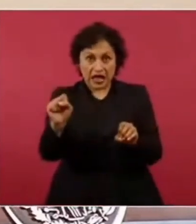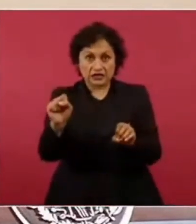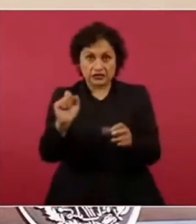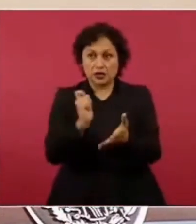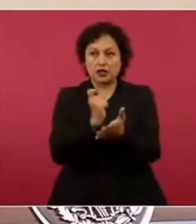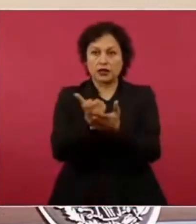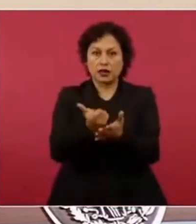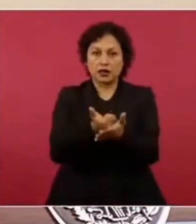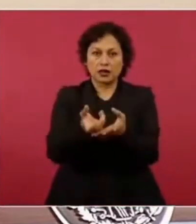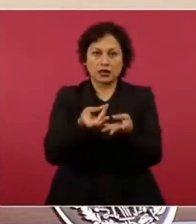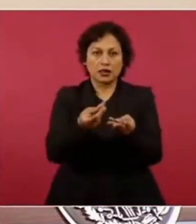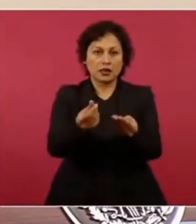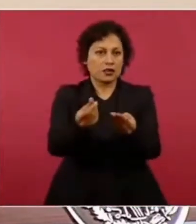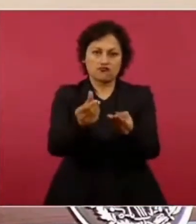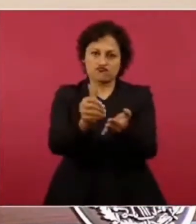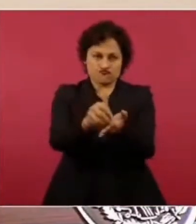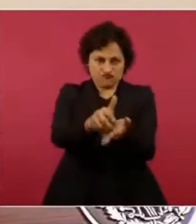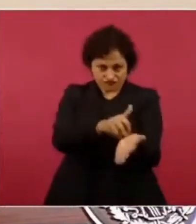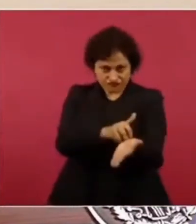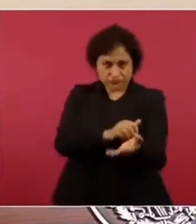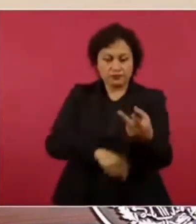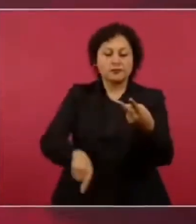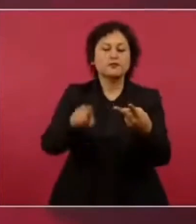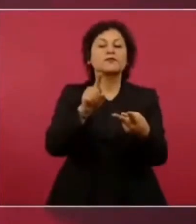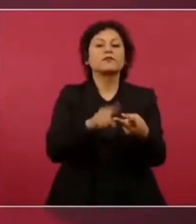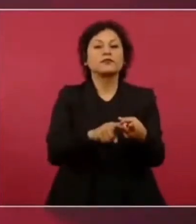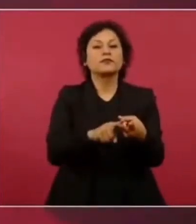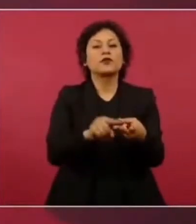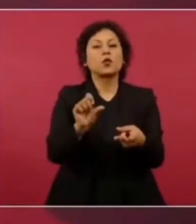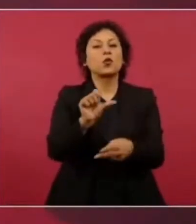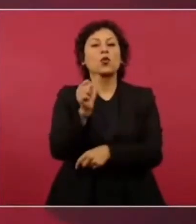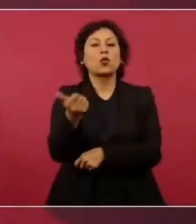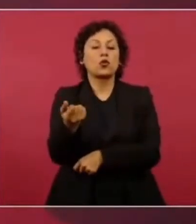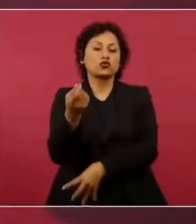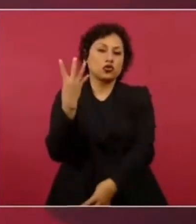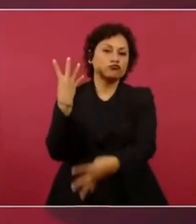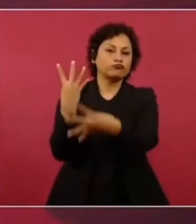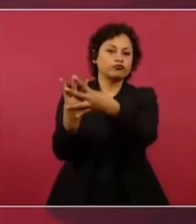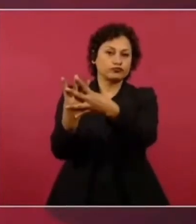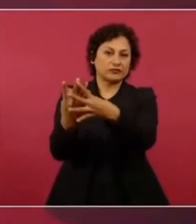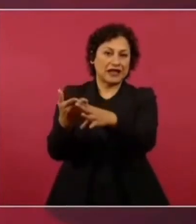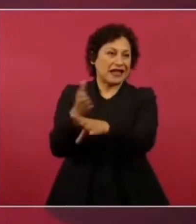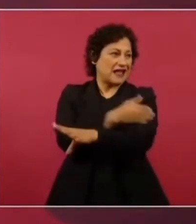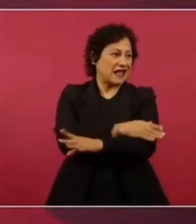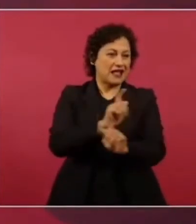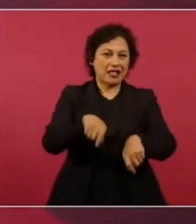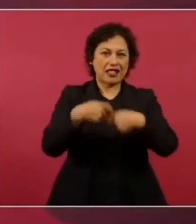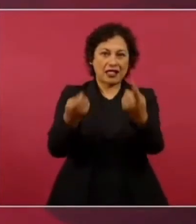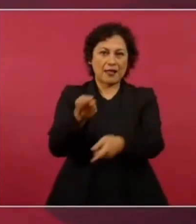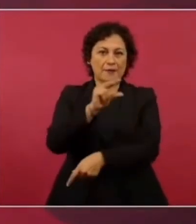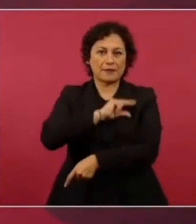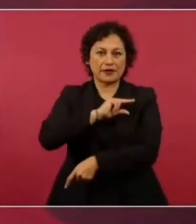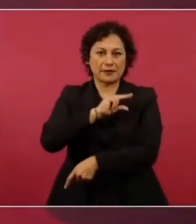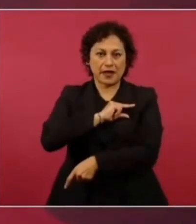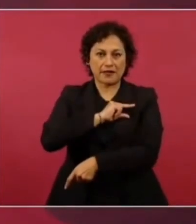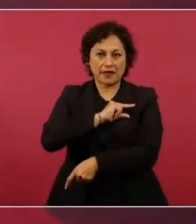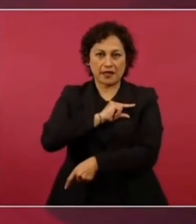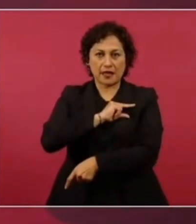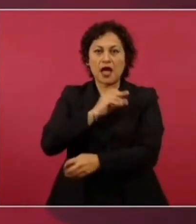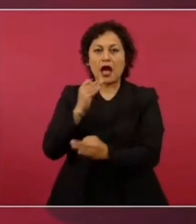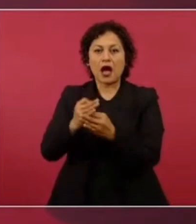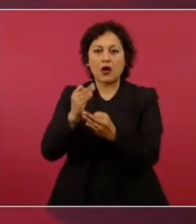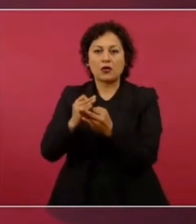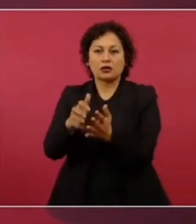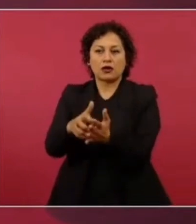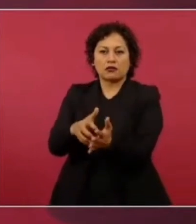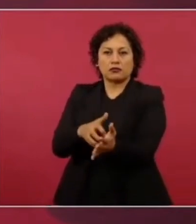el pago en los reclusorios que privatizaron ahí cuánto se pagaba